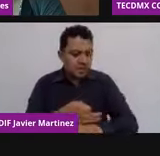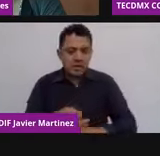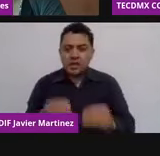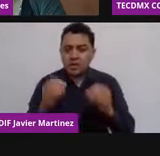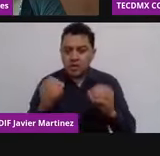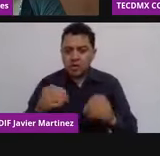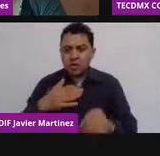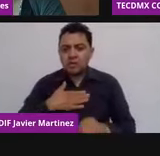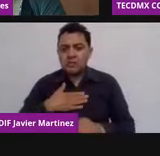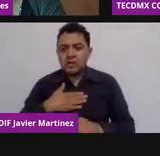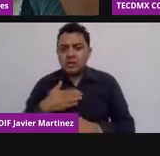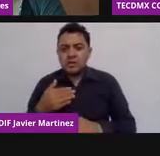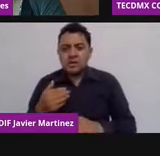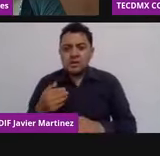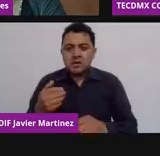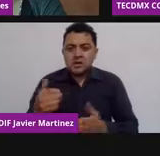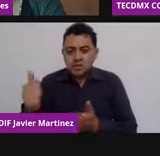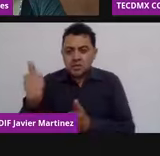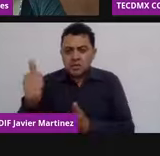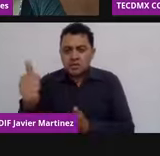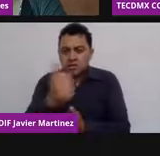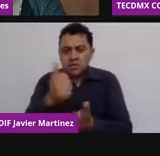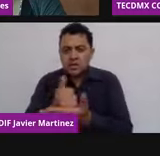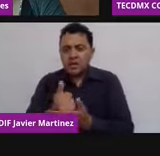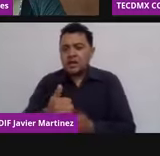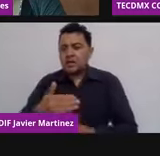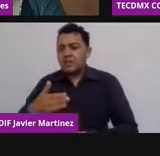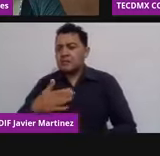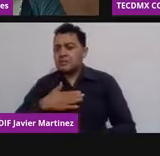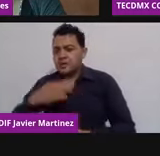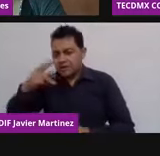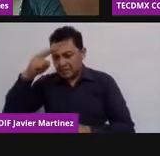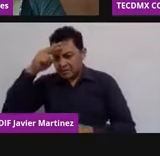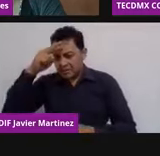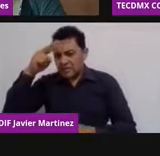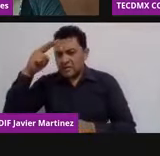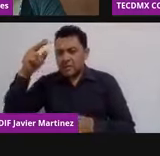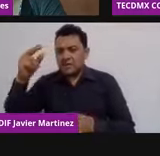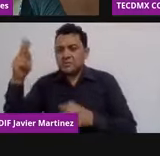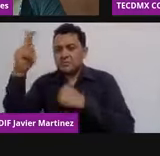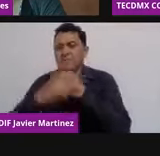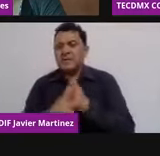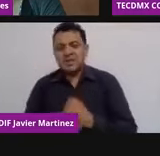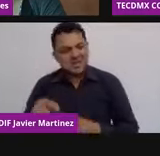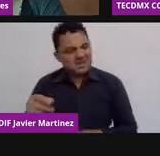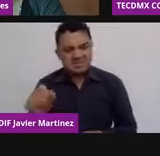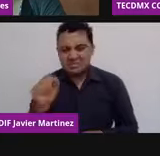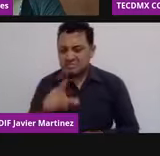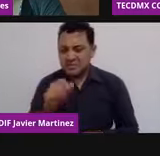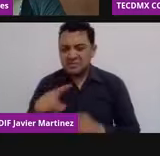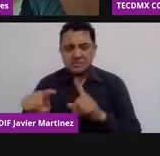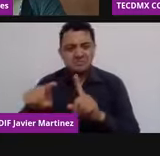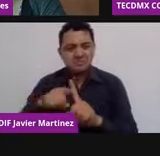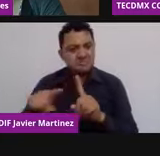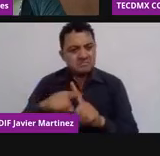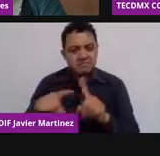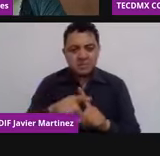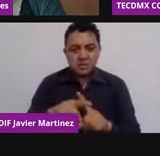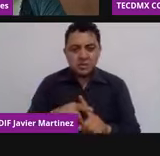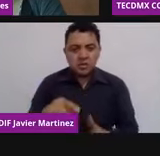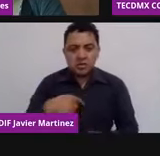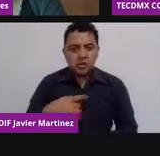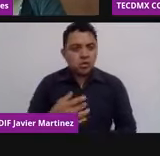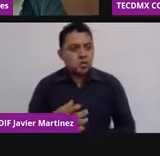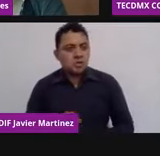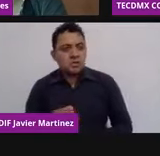o mi país y pues parte de ser innovador parte de adentrarte a lo desconocido es tener miedo no hay que tenerle miedo al